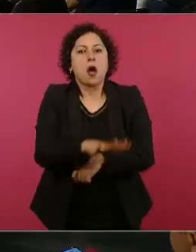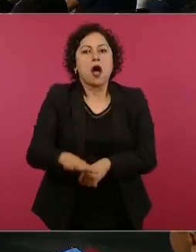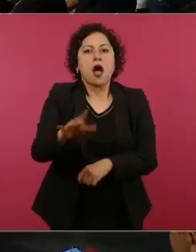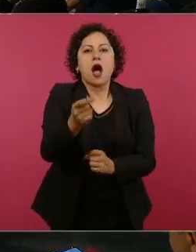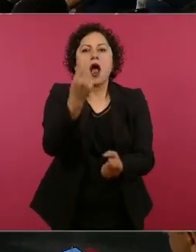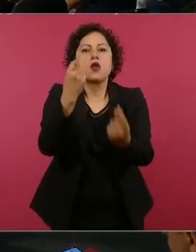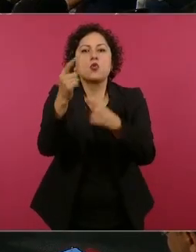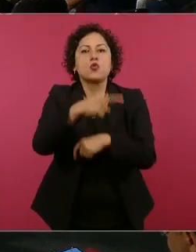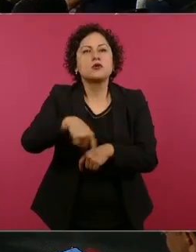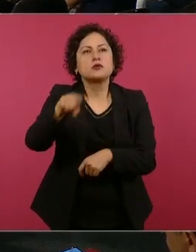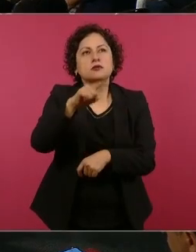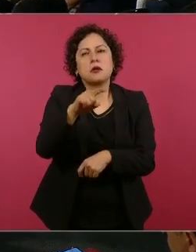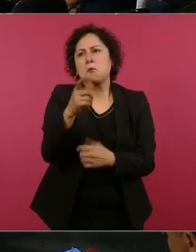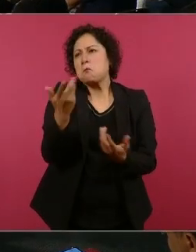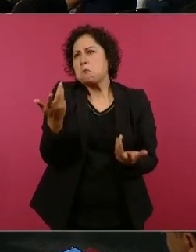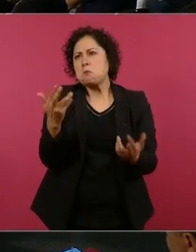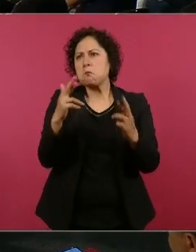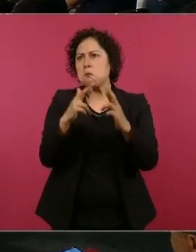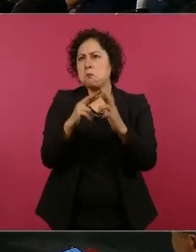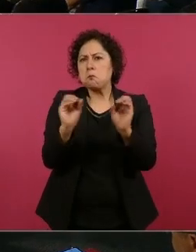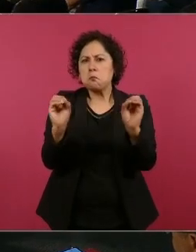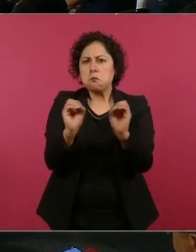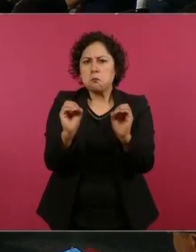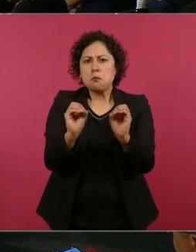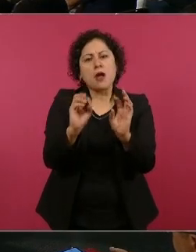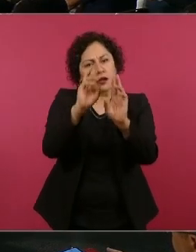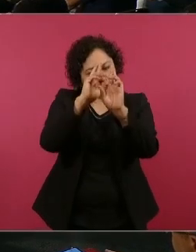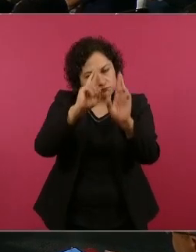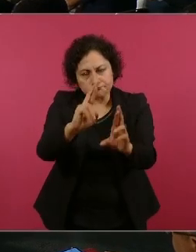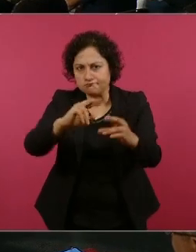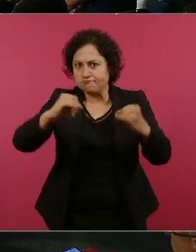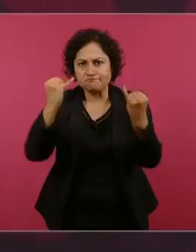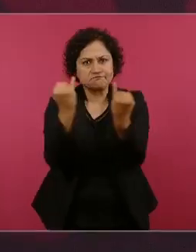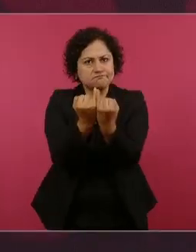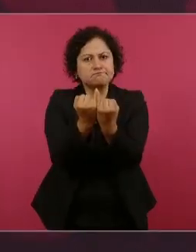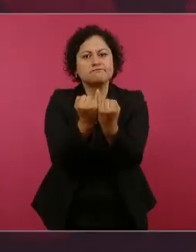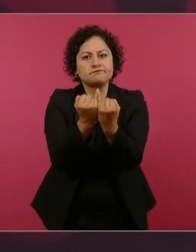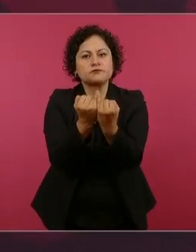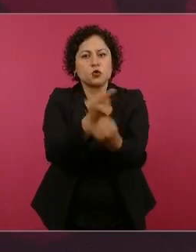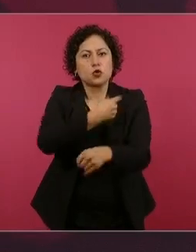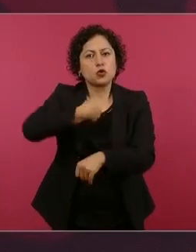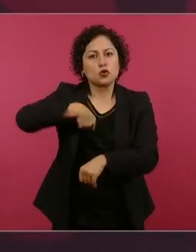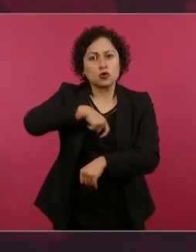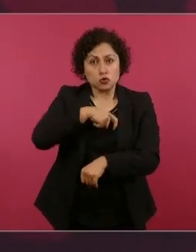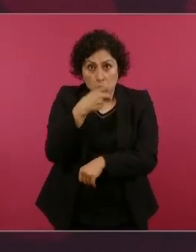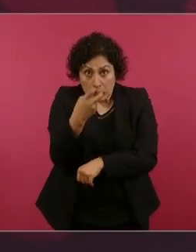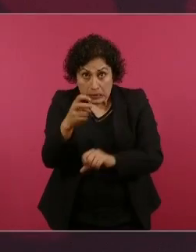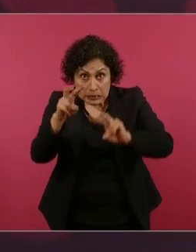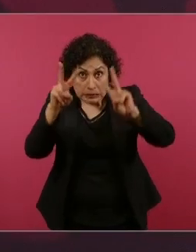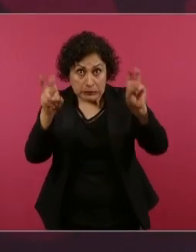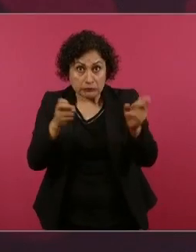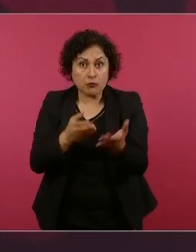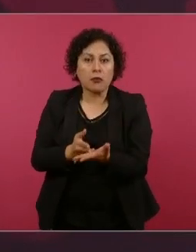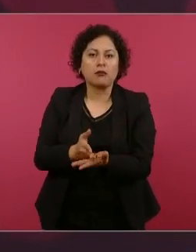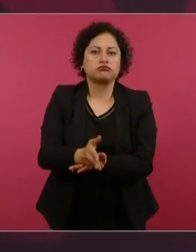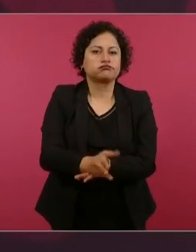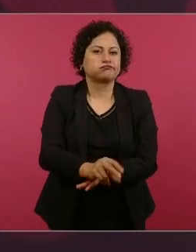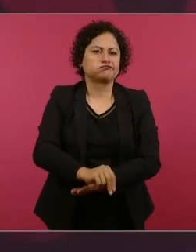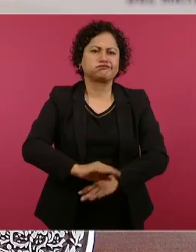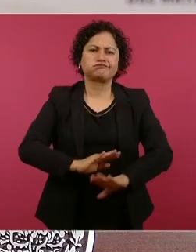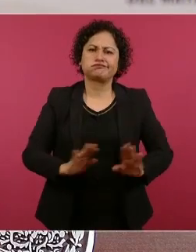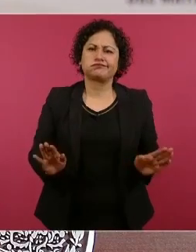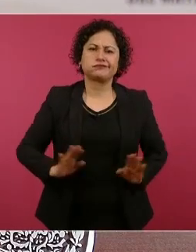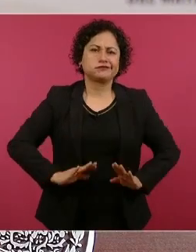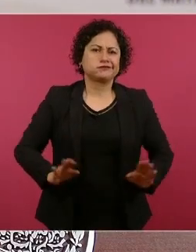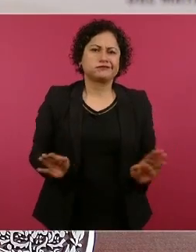Y no meternos en eso, no tiene ningún